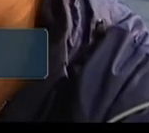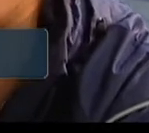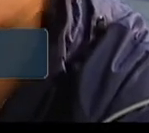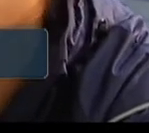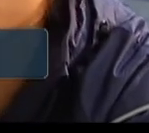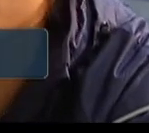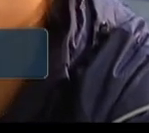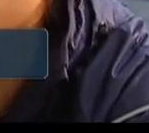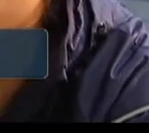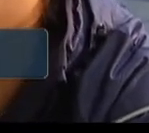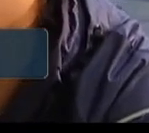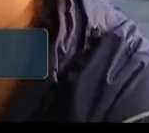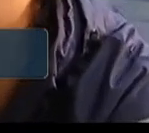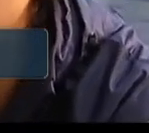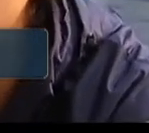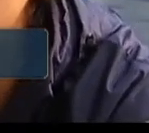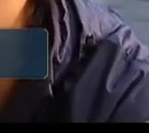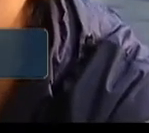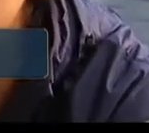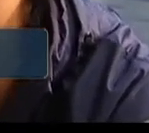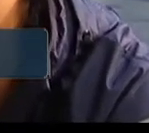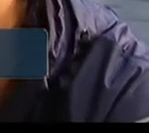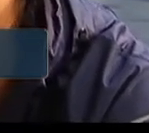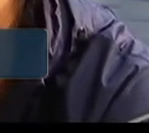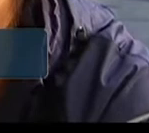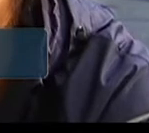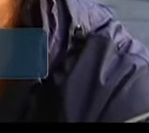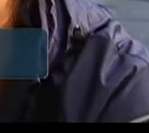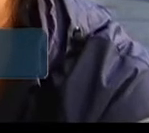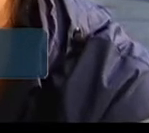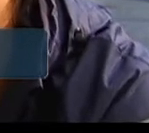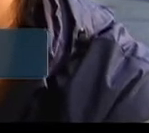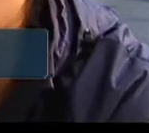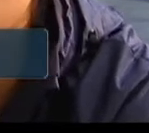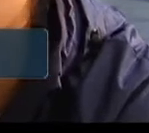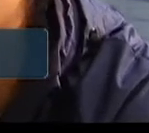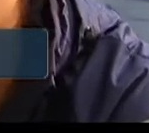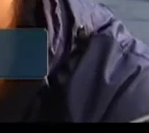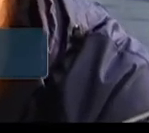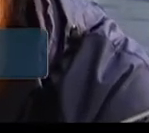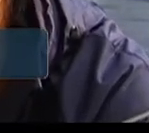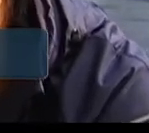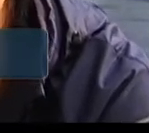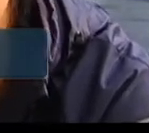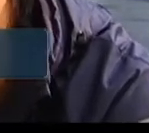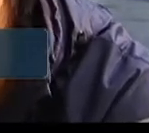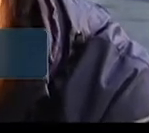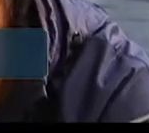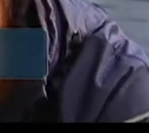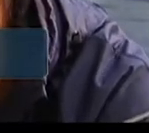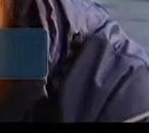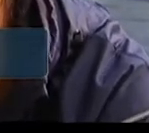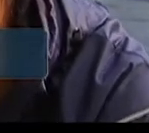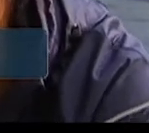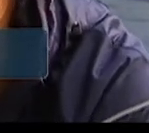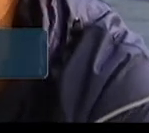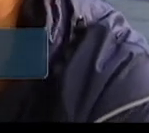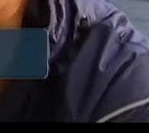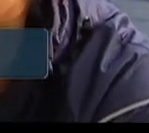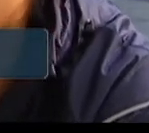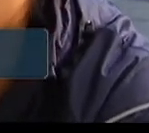yo no tenía miedo no sabía ni quién era y empecé a luchar y a hacer cosas de puro instinto